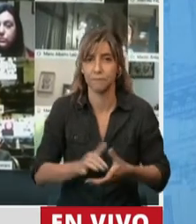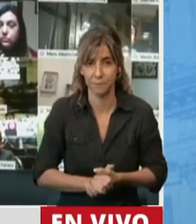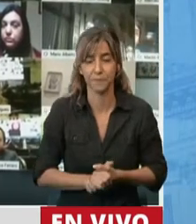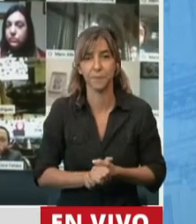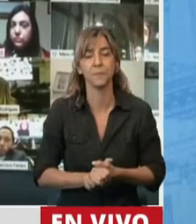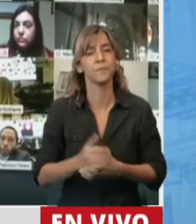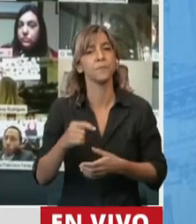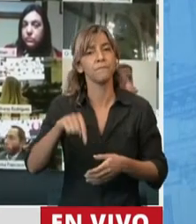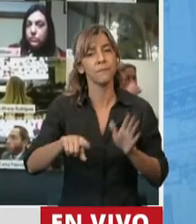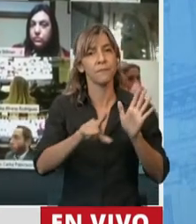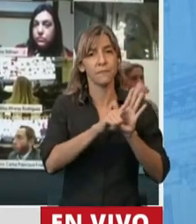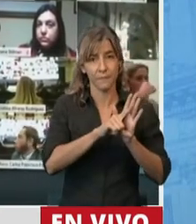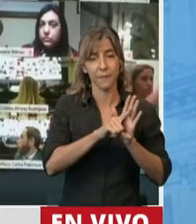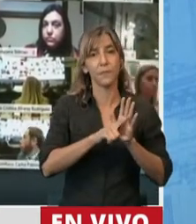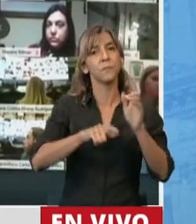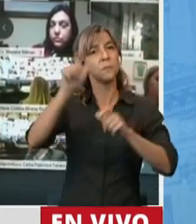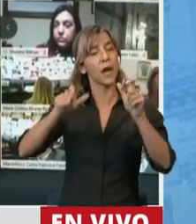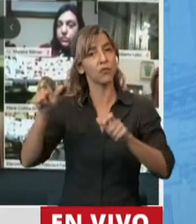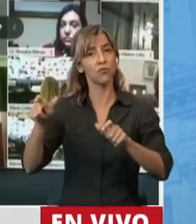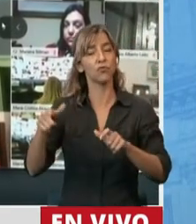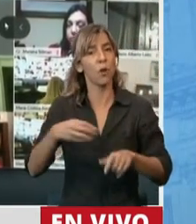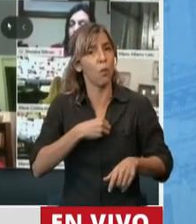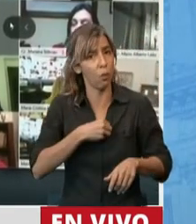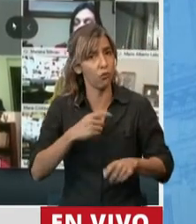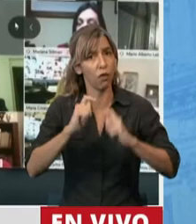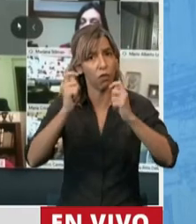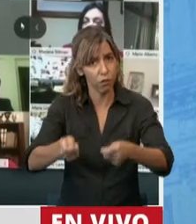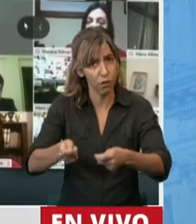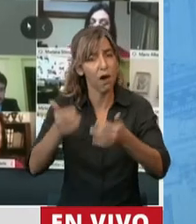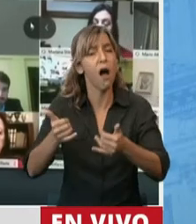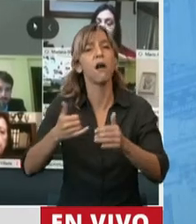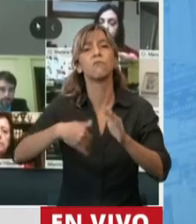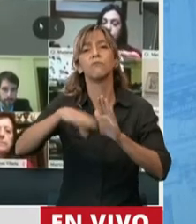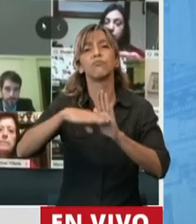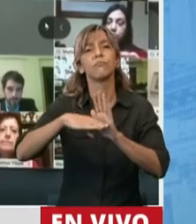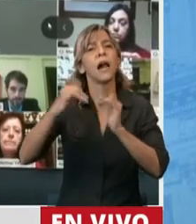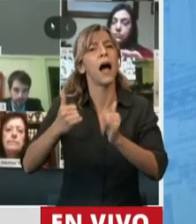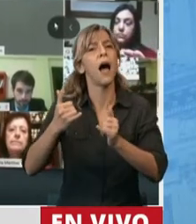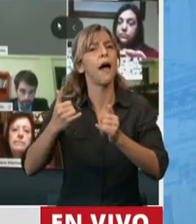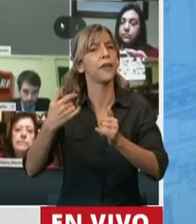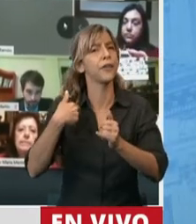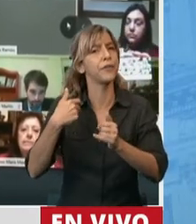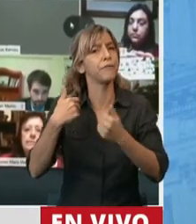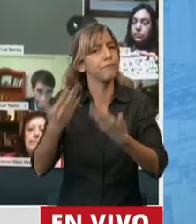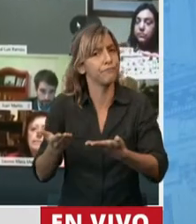esta ley es muy particular y consideramos que merece un tratamiento especial.